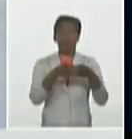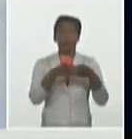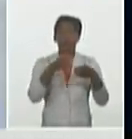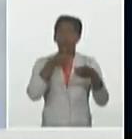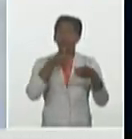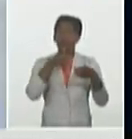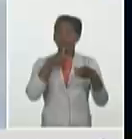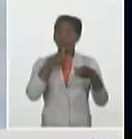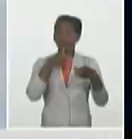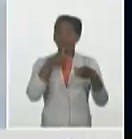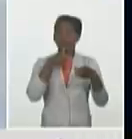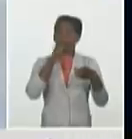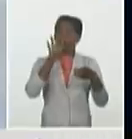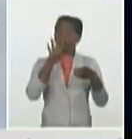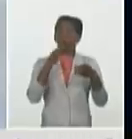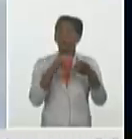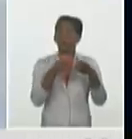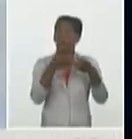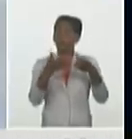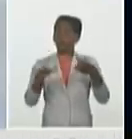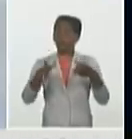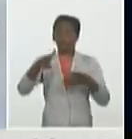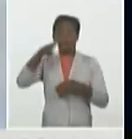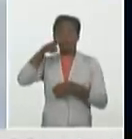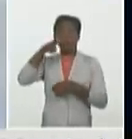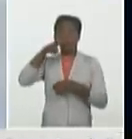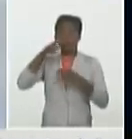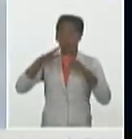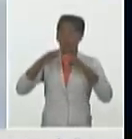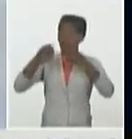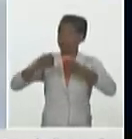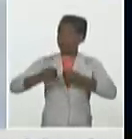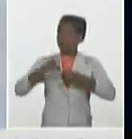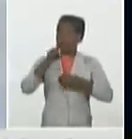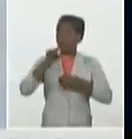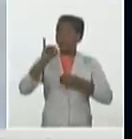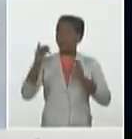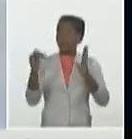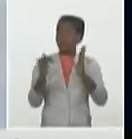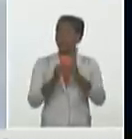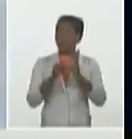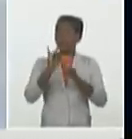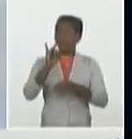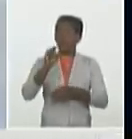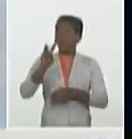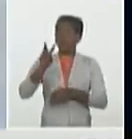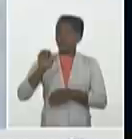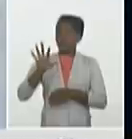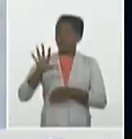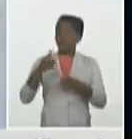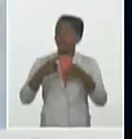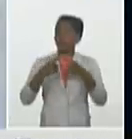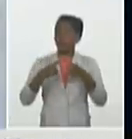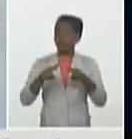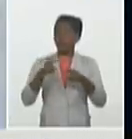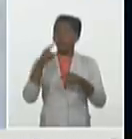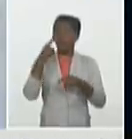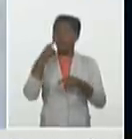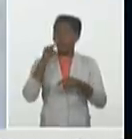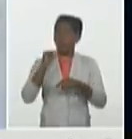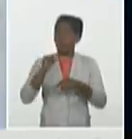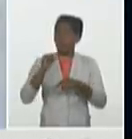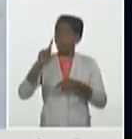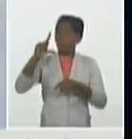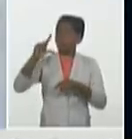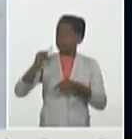16.725 y aunque se vuelva a disminuir hoy el número de activos, el